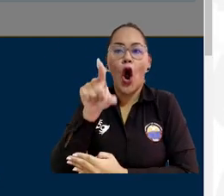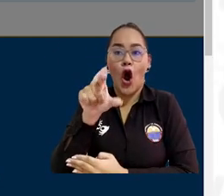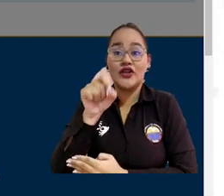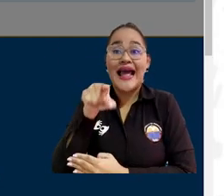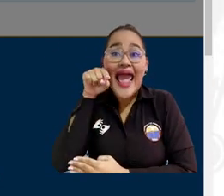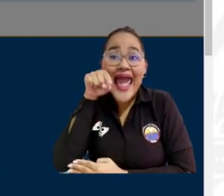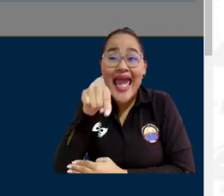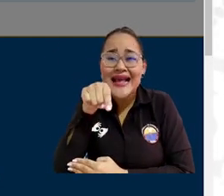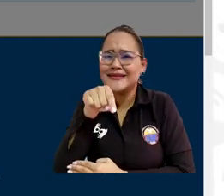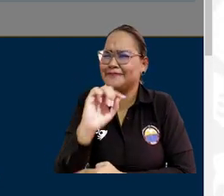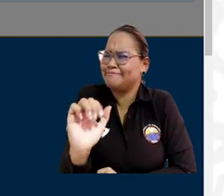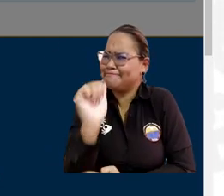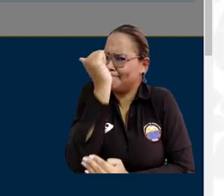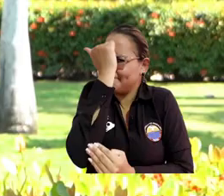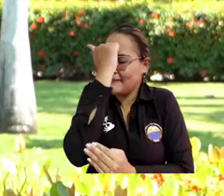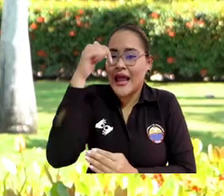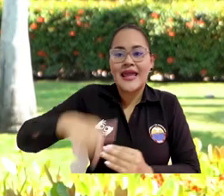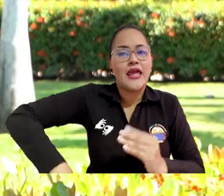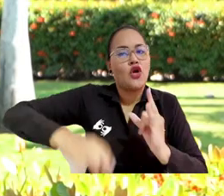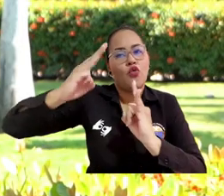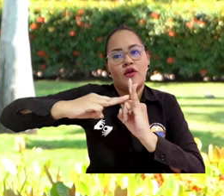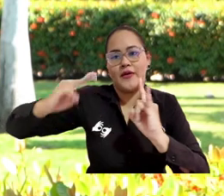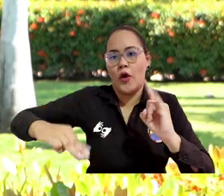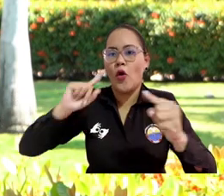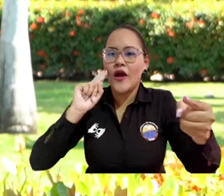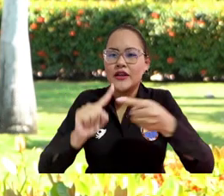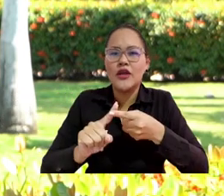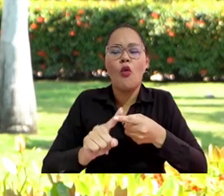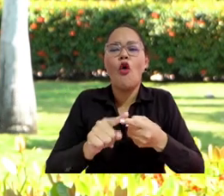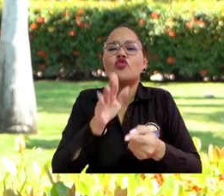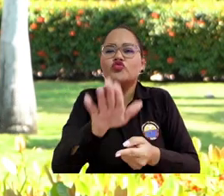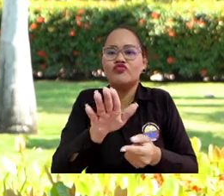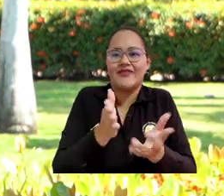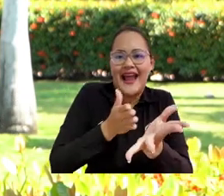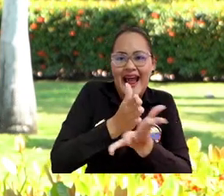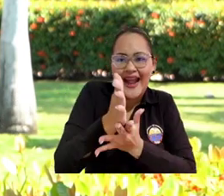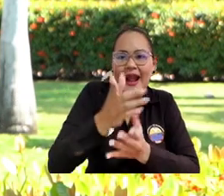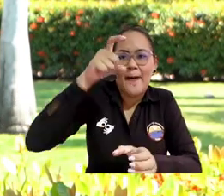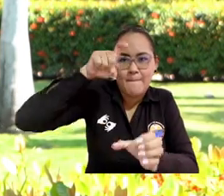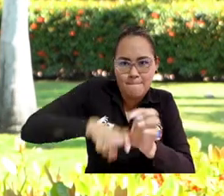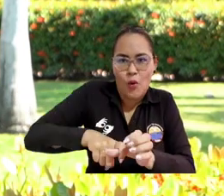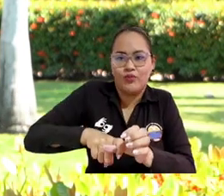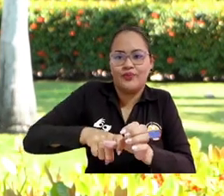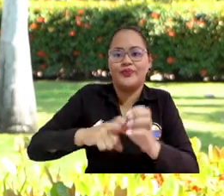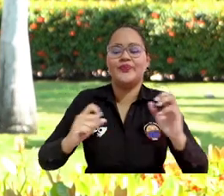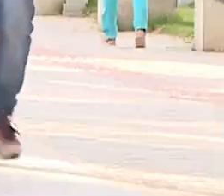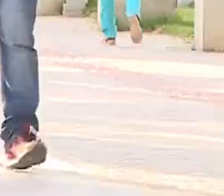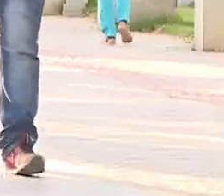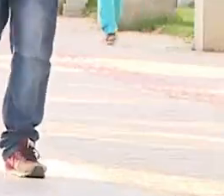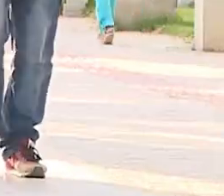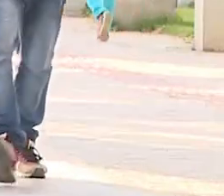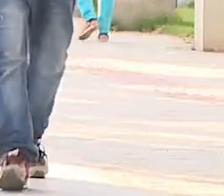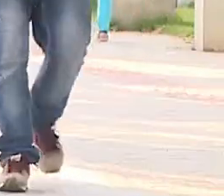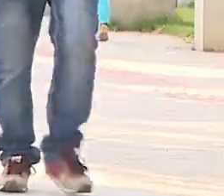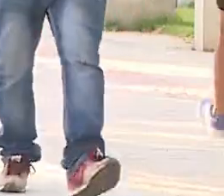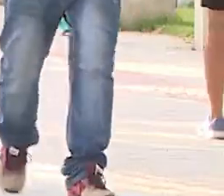esencial que la universidad tiene para otorgar los cupos en cada uno de los programas ofertados para este periodo.